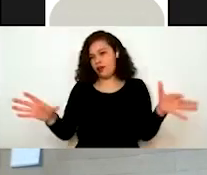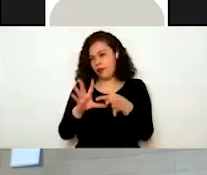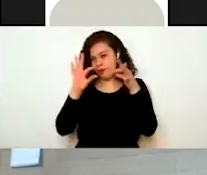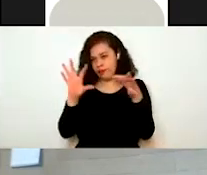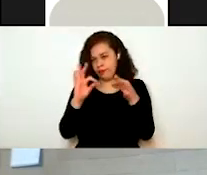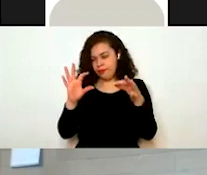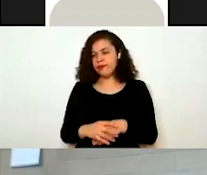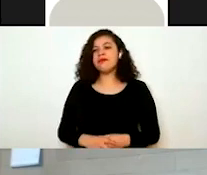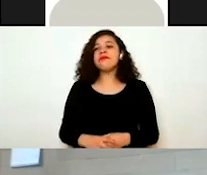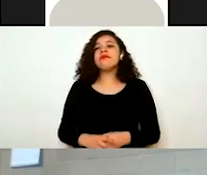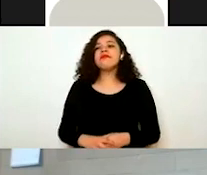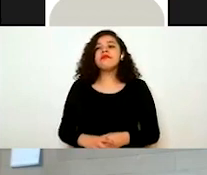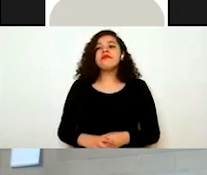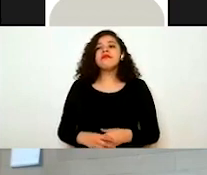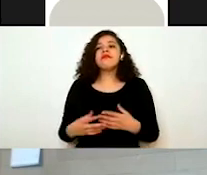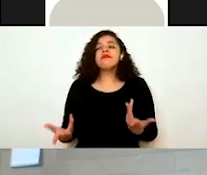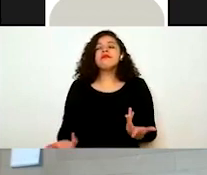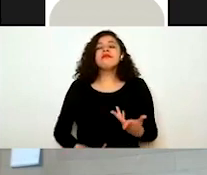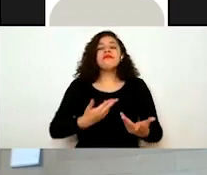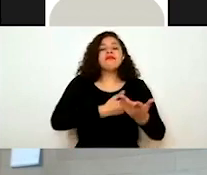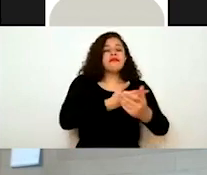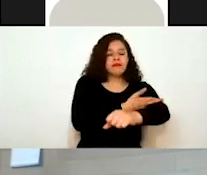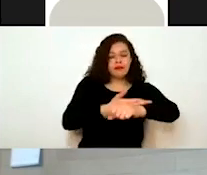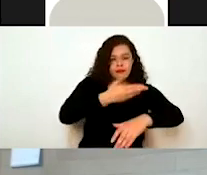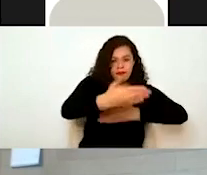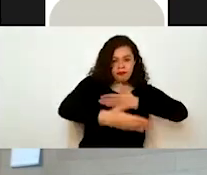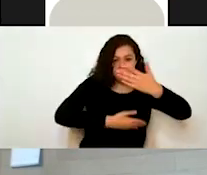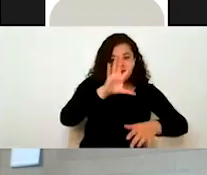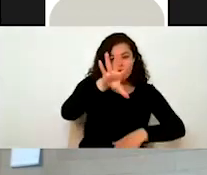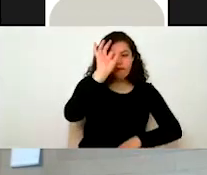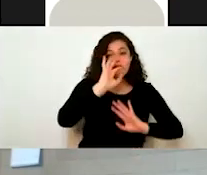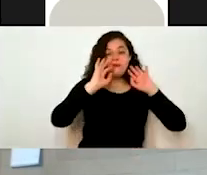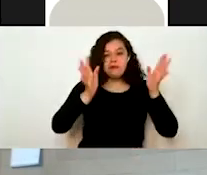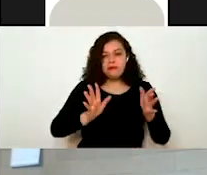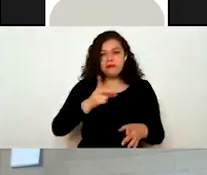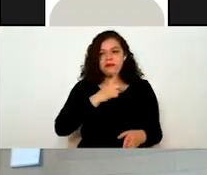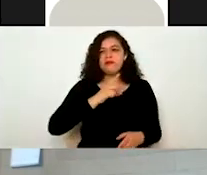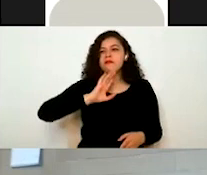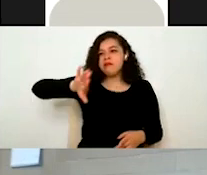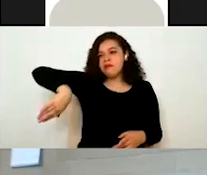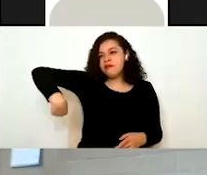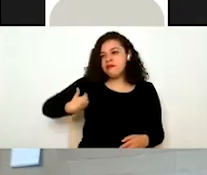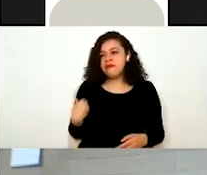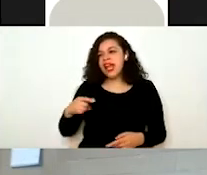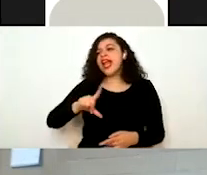¿Qué hacen después de seleccionar el trámite o servicio? Bueno, tienen que hacer un guardado o envío del trámite, ¿no? aquí es